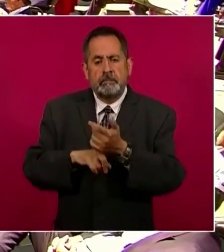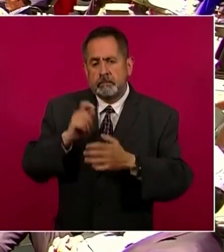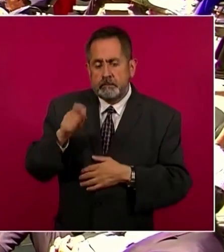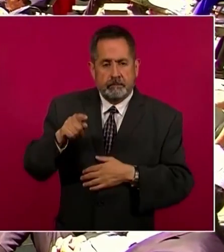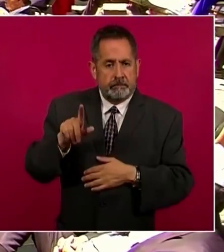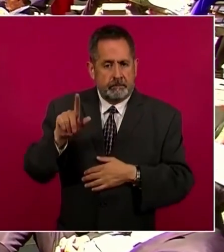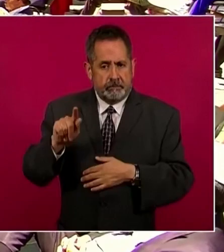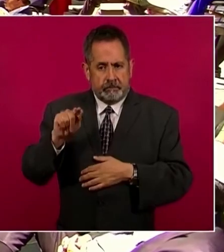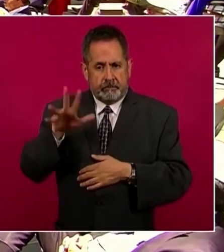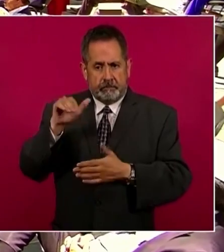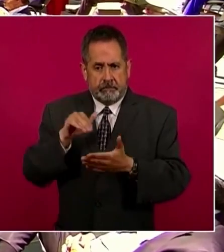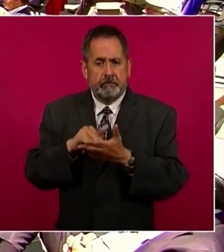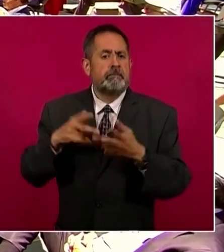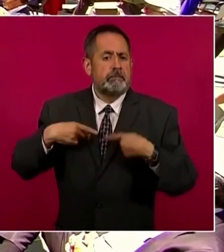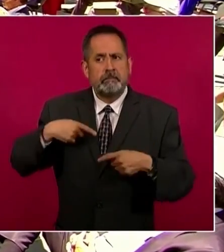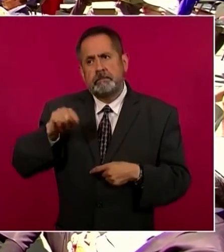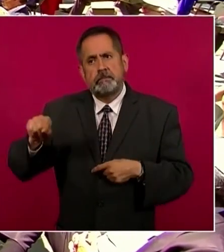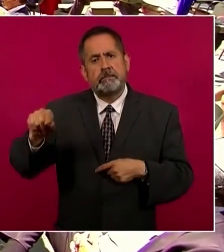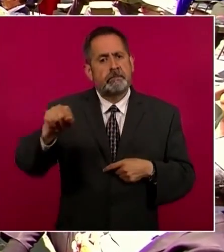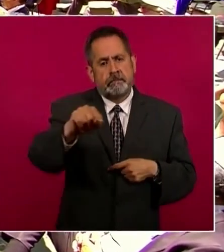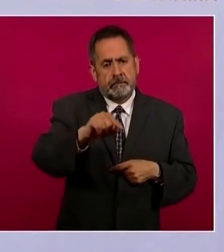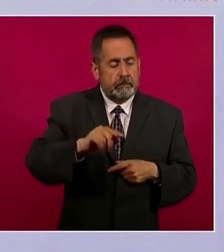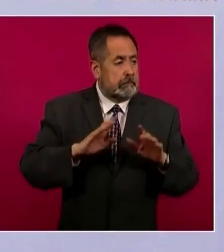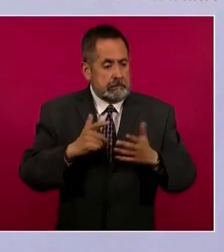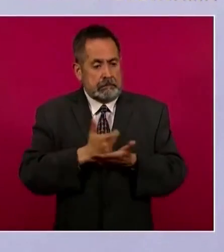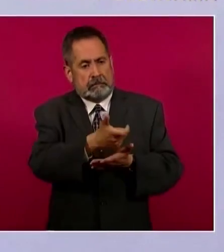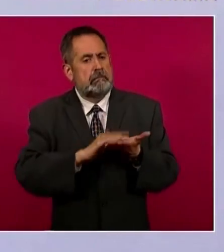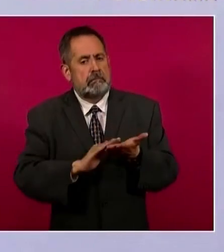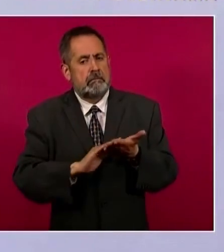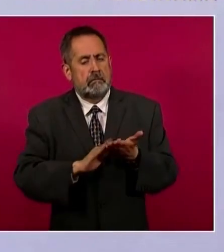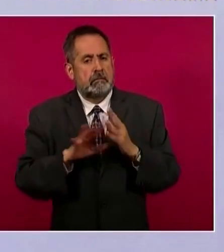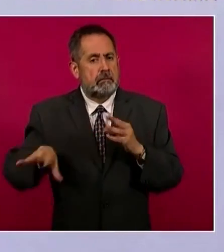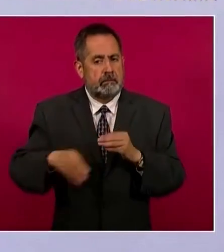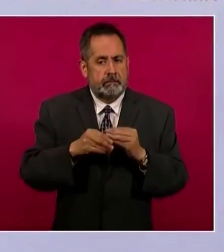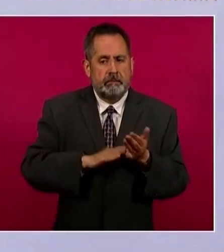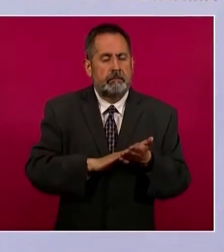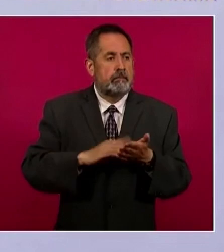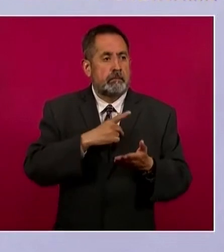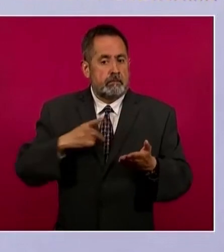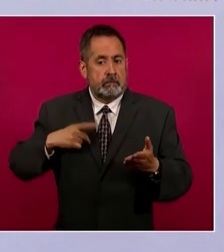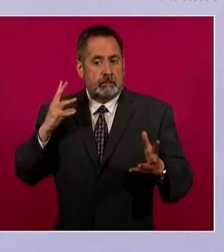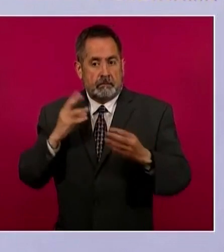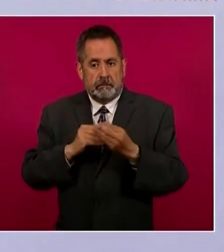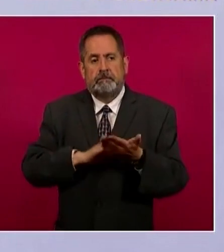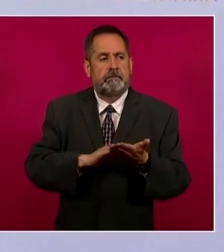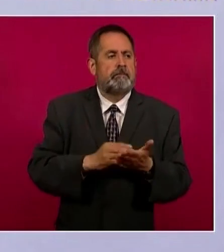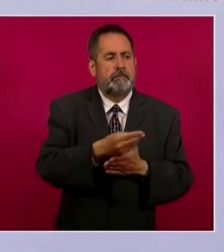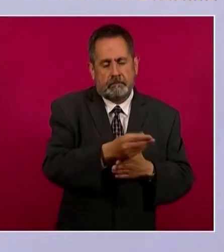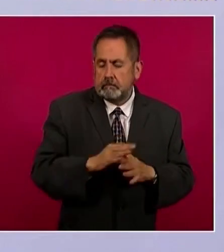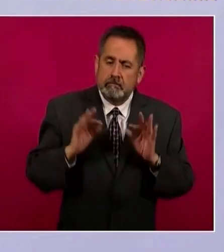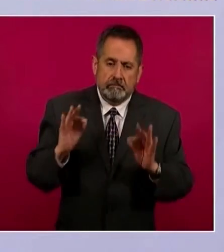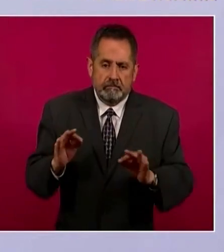que 75 mil trabajadores se hayan puesto al corriente en sus pagos, y esto hay que celebrarlo, pero no